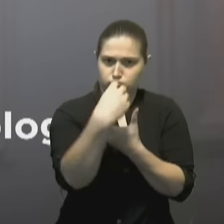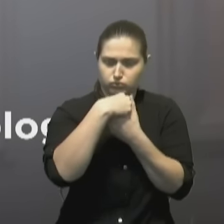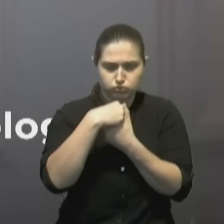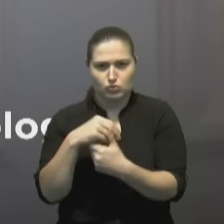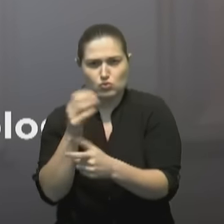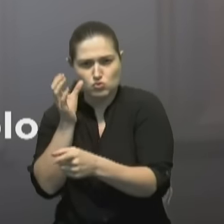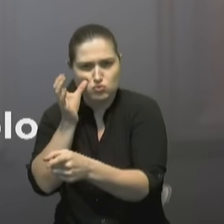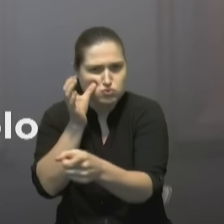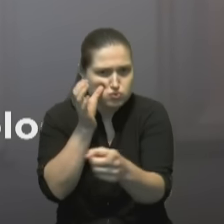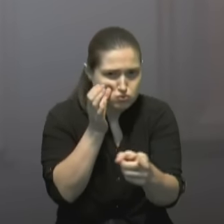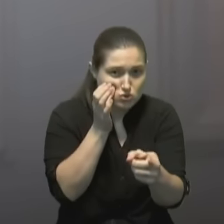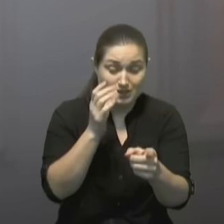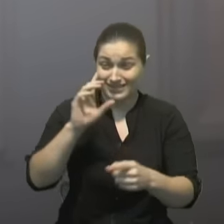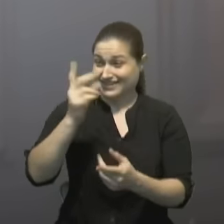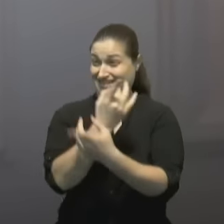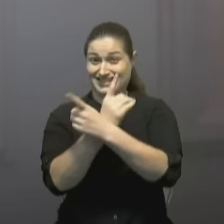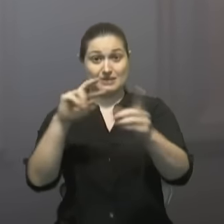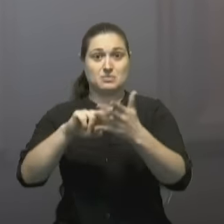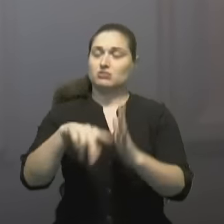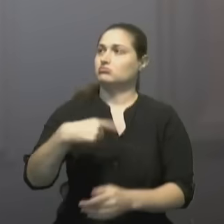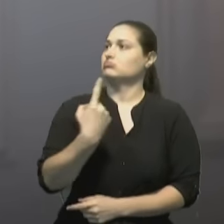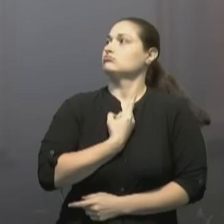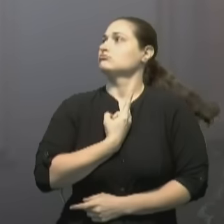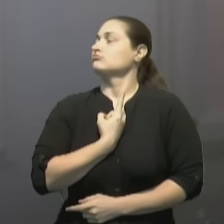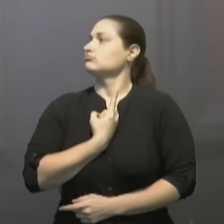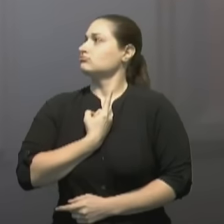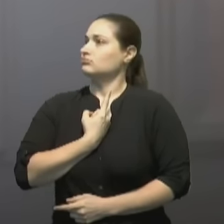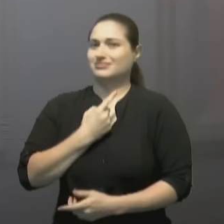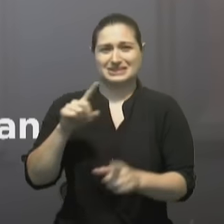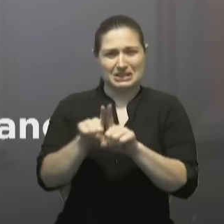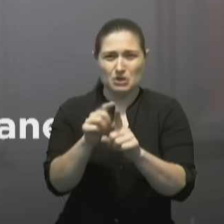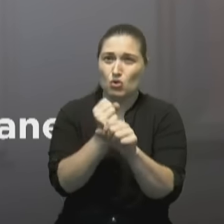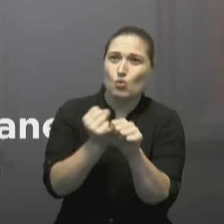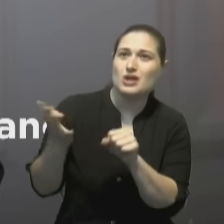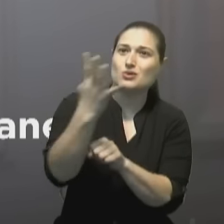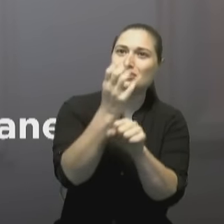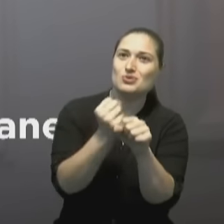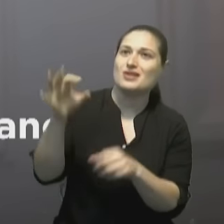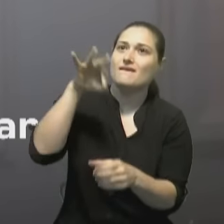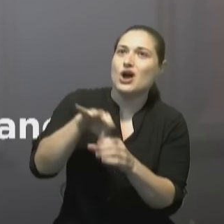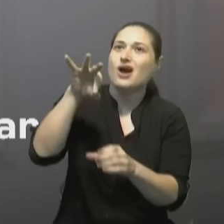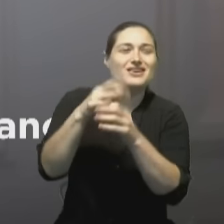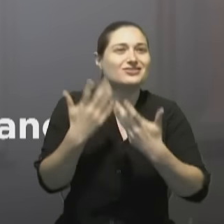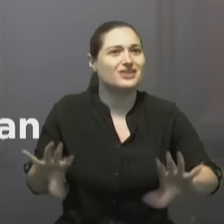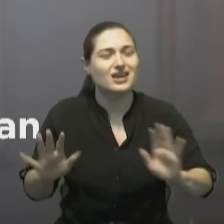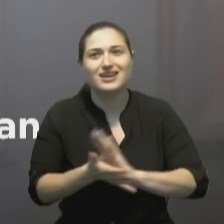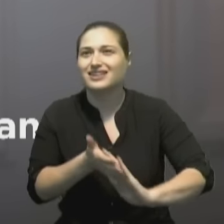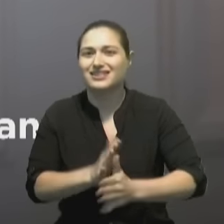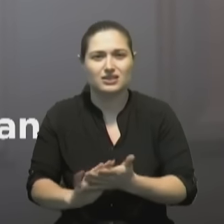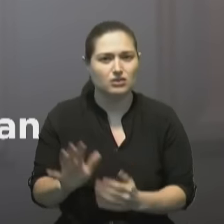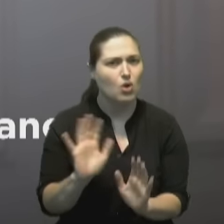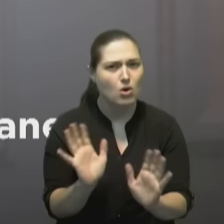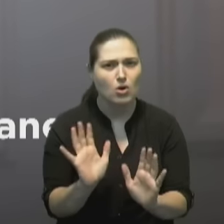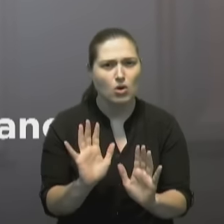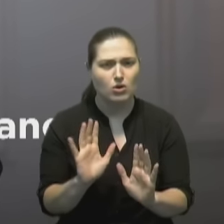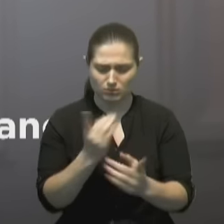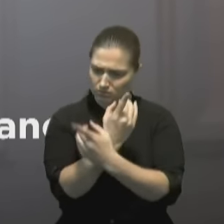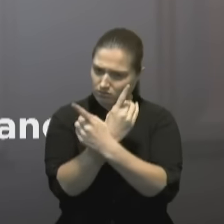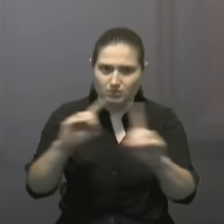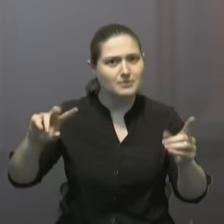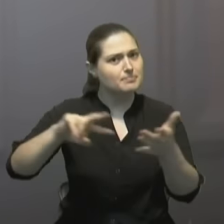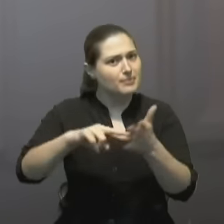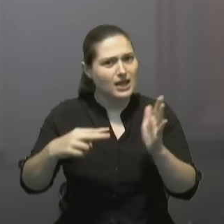un monólogo, ni una práctica de cada cuatro años. La democracia es y debe ser el intercambio